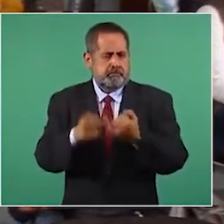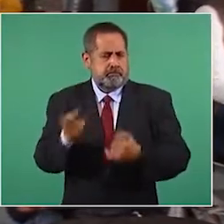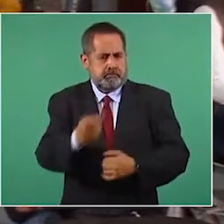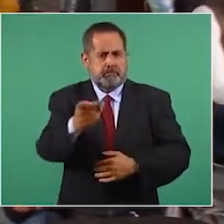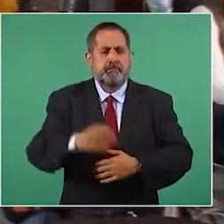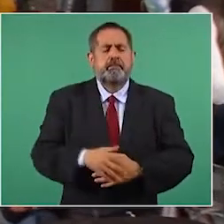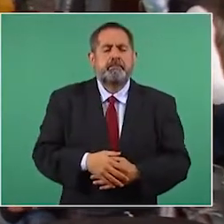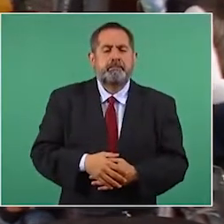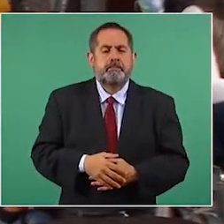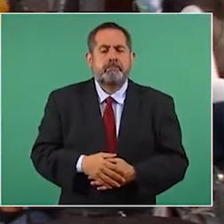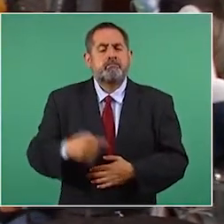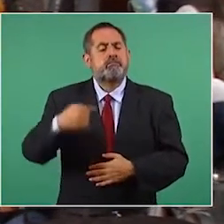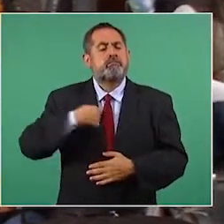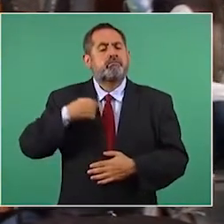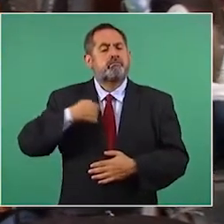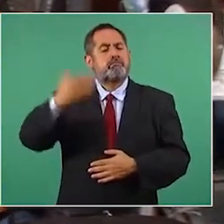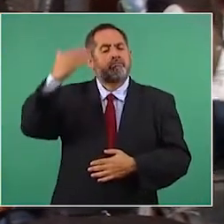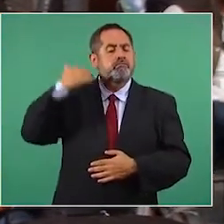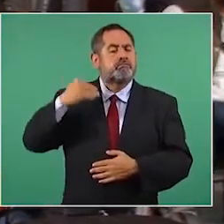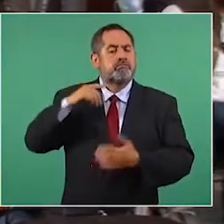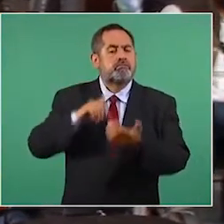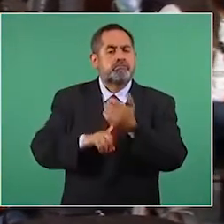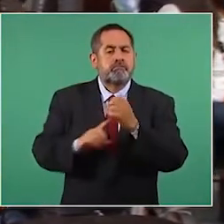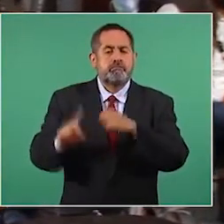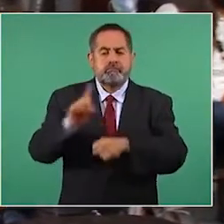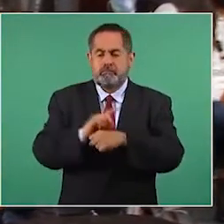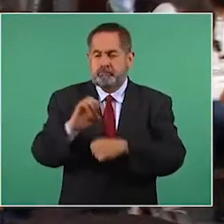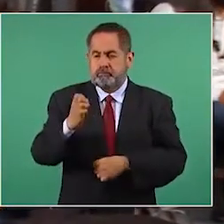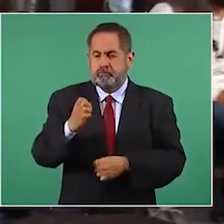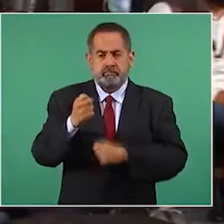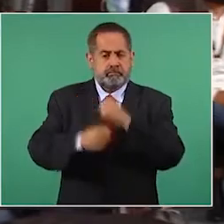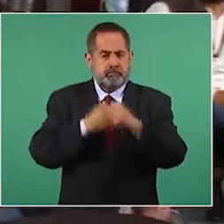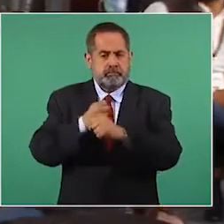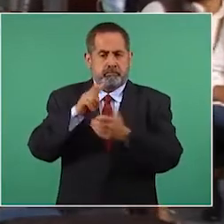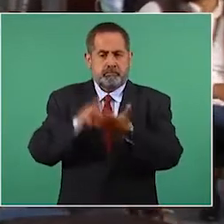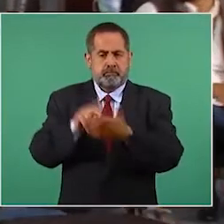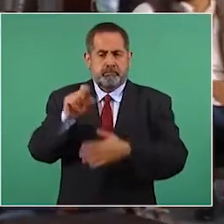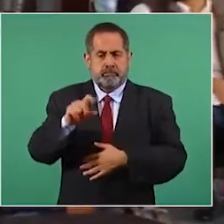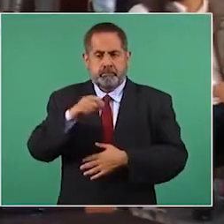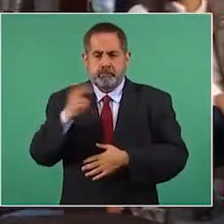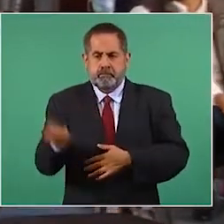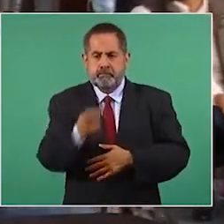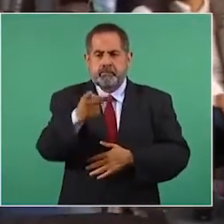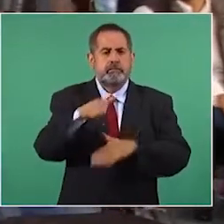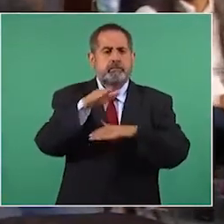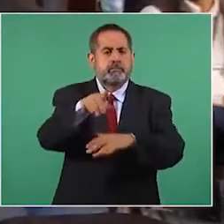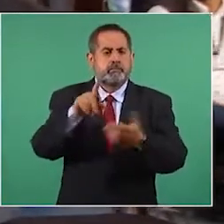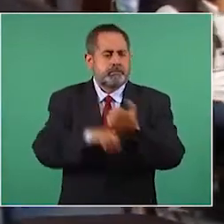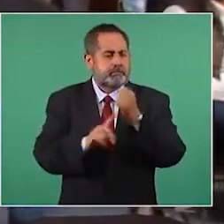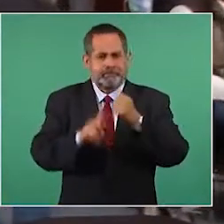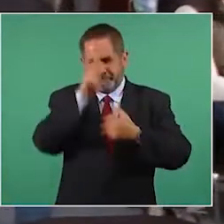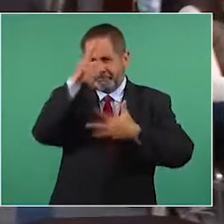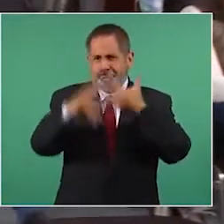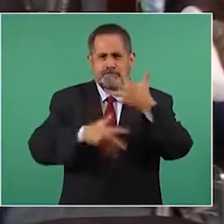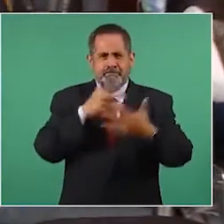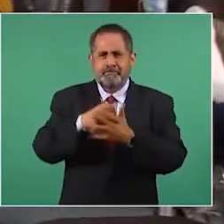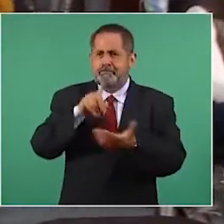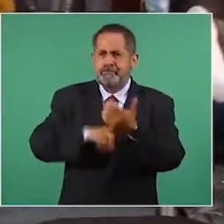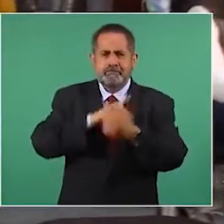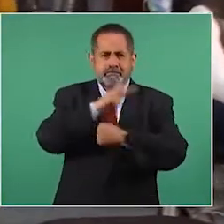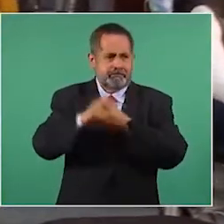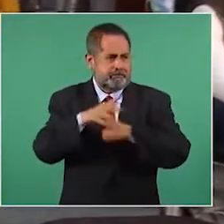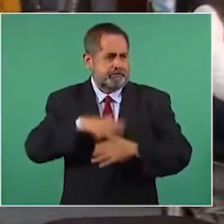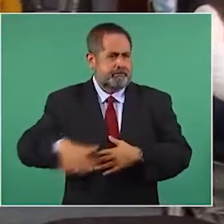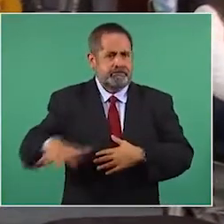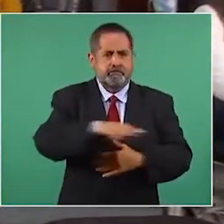estuve aquí en la mañanera de enero del 2020 para preguntarle sobre la terrible ola de violencia aquí en el país y usted